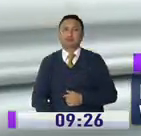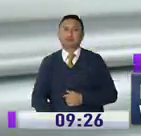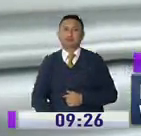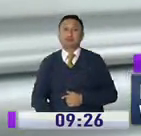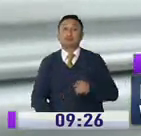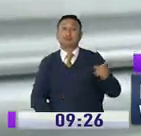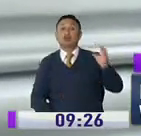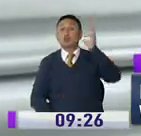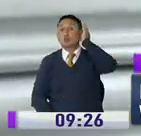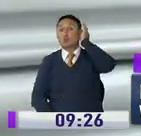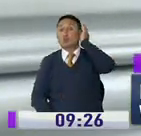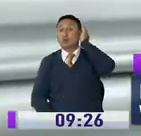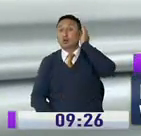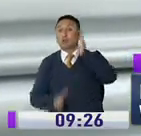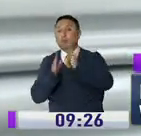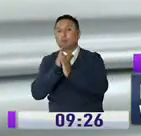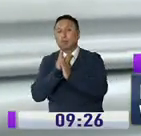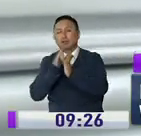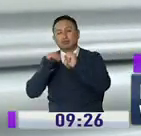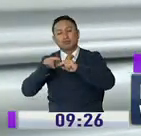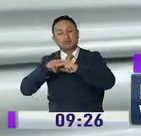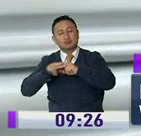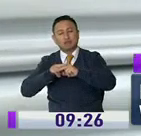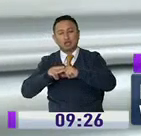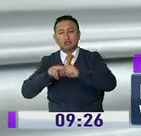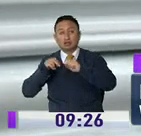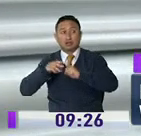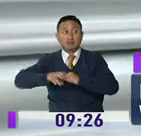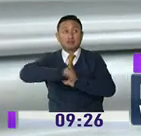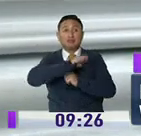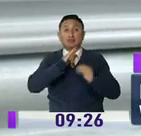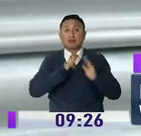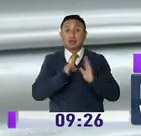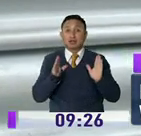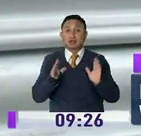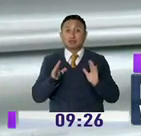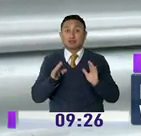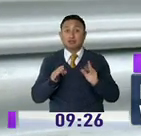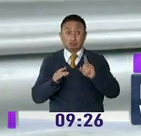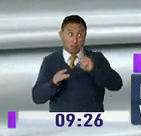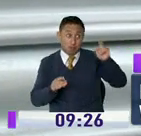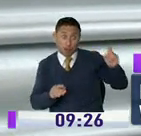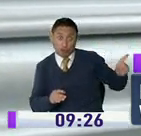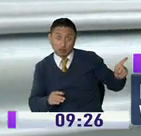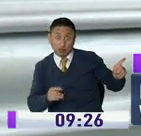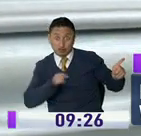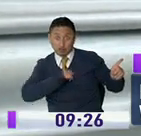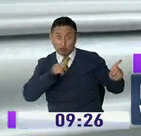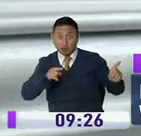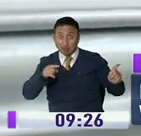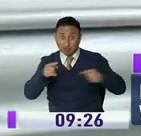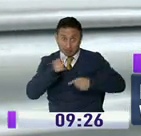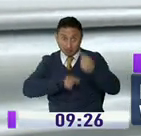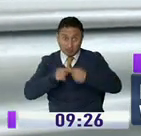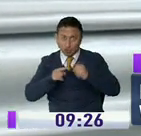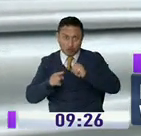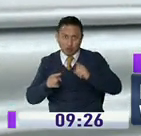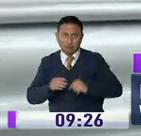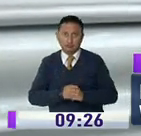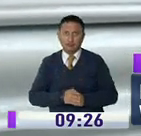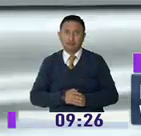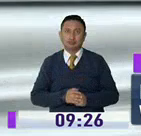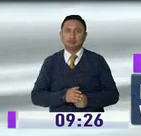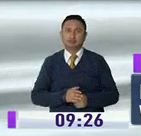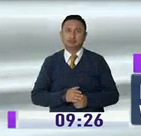La señora me está pidiendo, señor, que le pida un taxi para que se vaya a la casa. Eso, pregúntale a la señora. Yo no estoy atendiendo. Está un taxi por